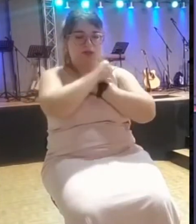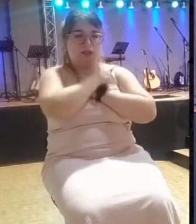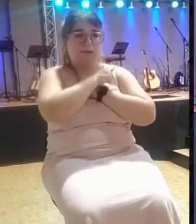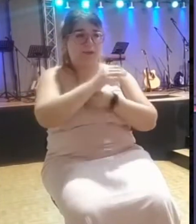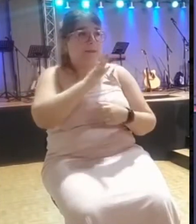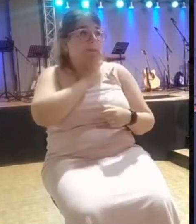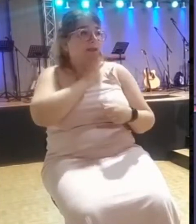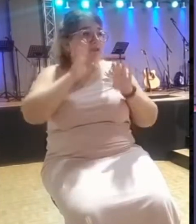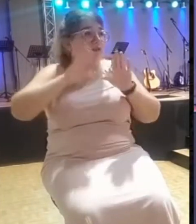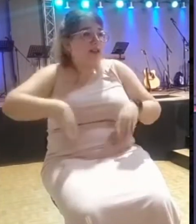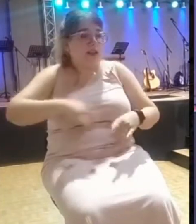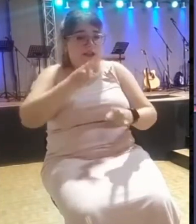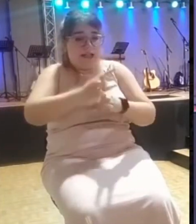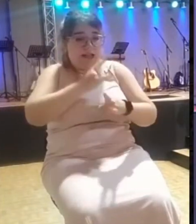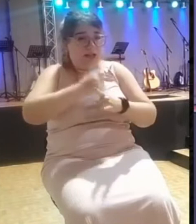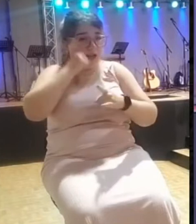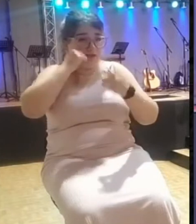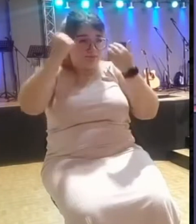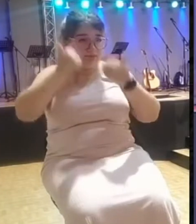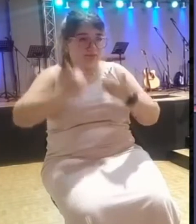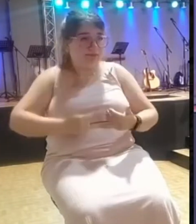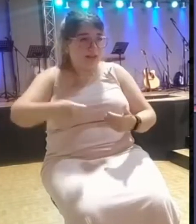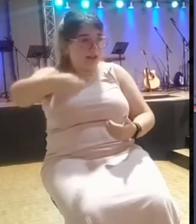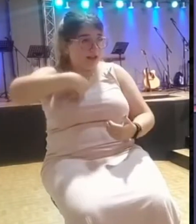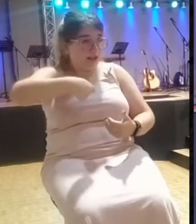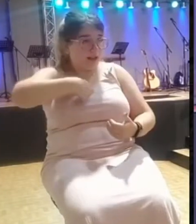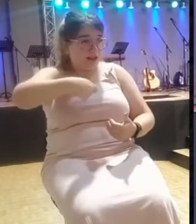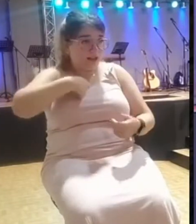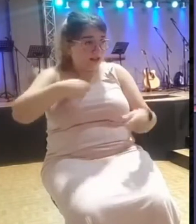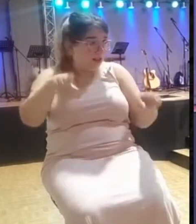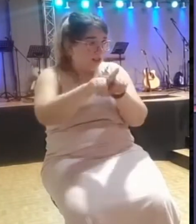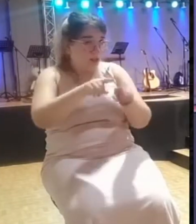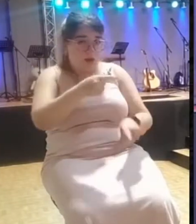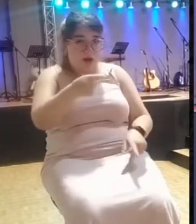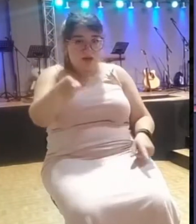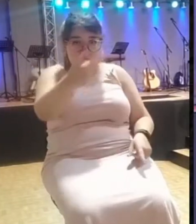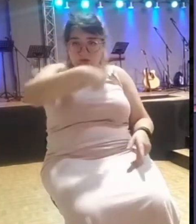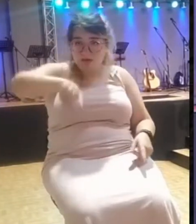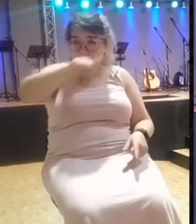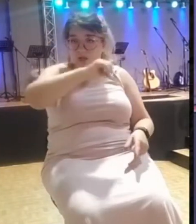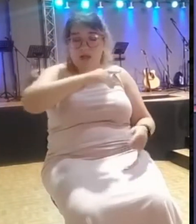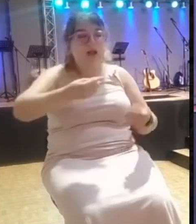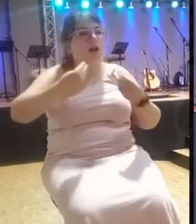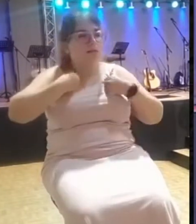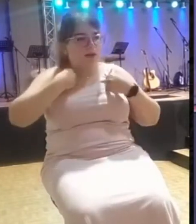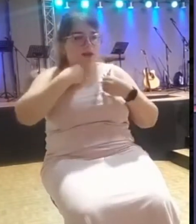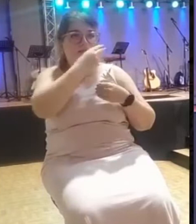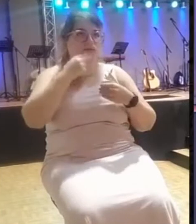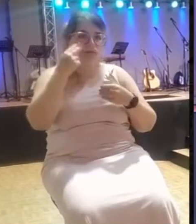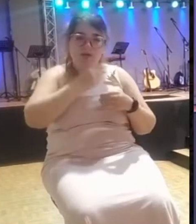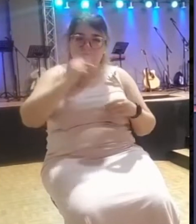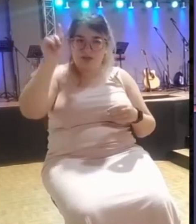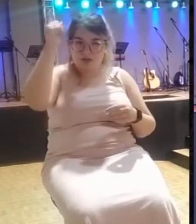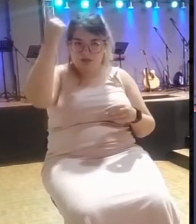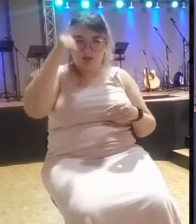nuestras. Es decir, que era tentado igual, era un hombre de carne y hueso. Había consagrado su vida al Señor, pero que también